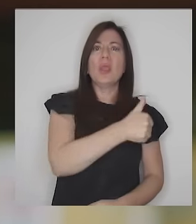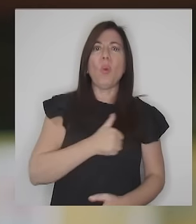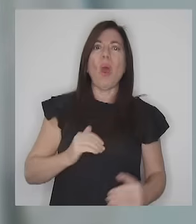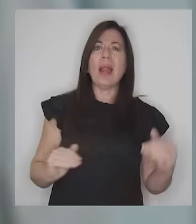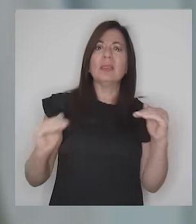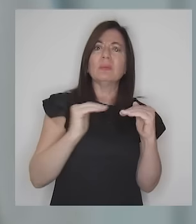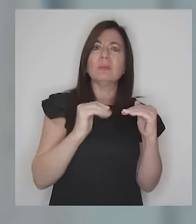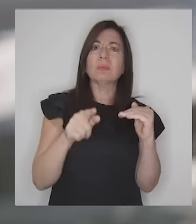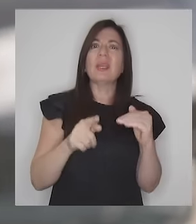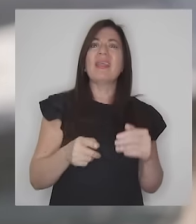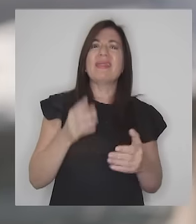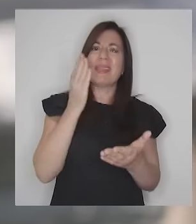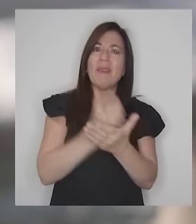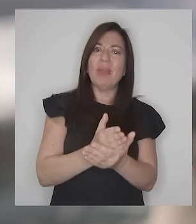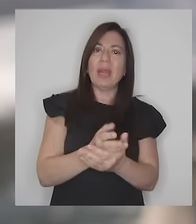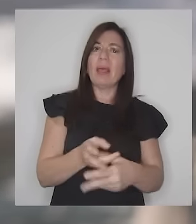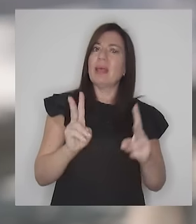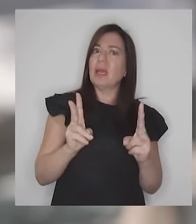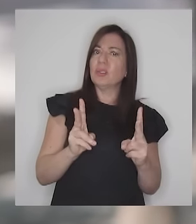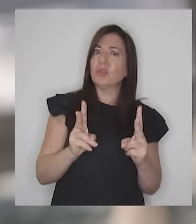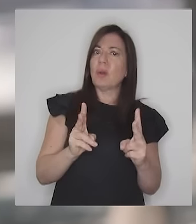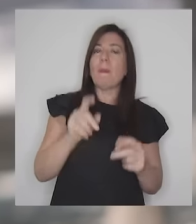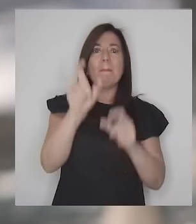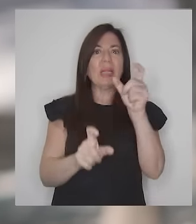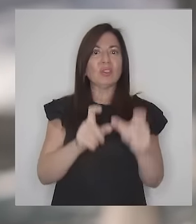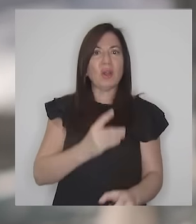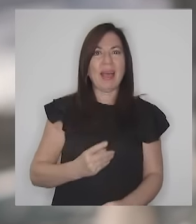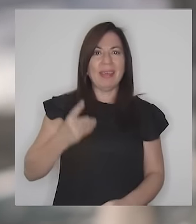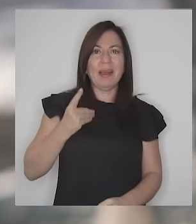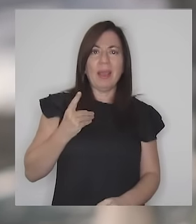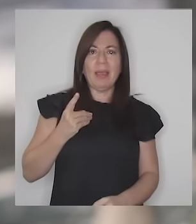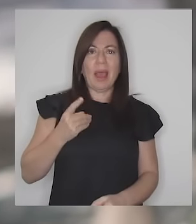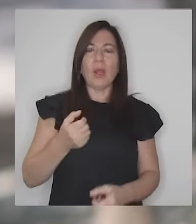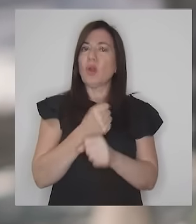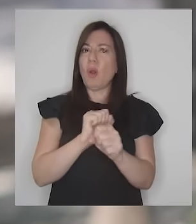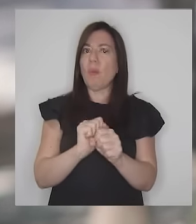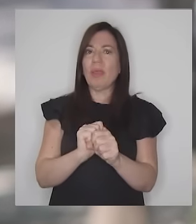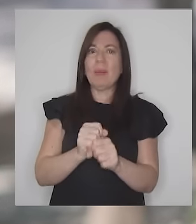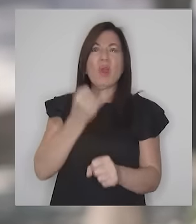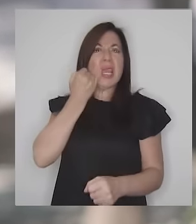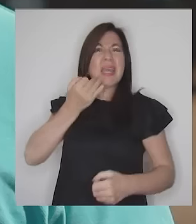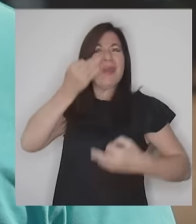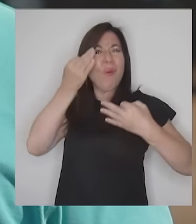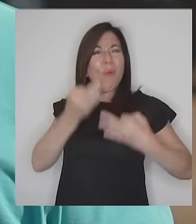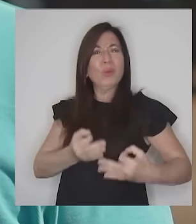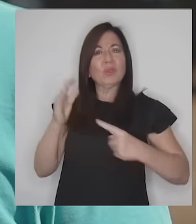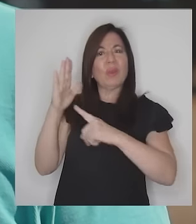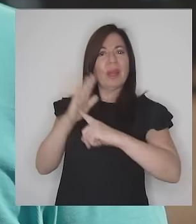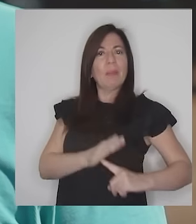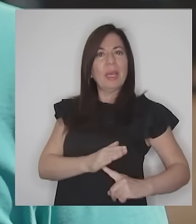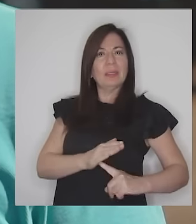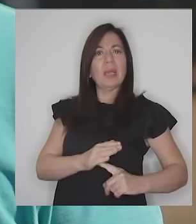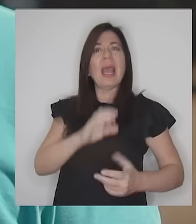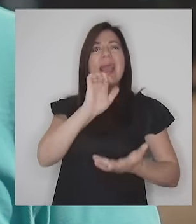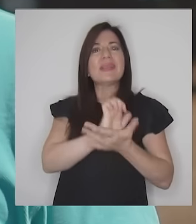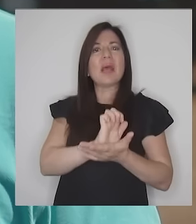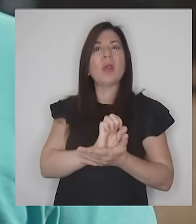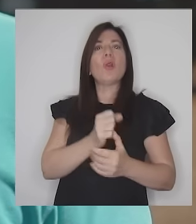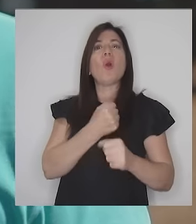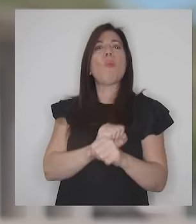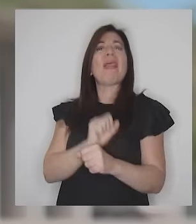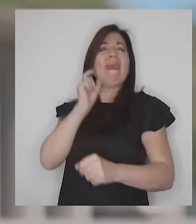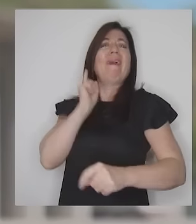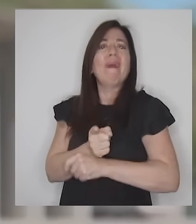y derechos porque somos personas con dignidad y no podemos ser injustamente discriminadas el Estado no puede